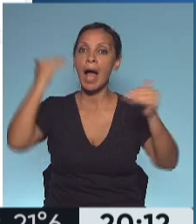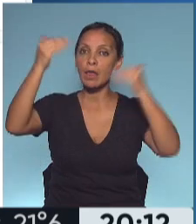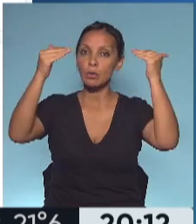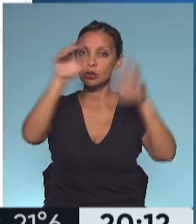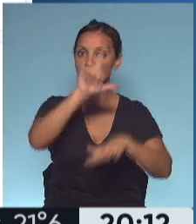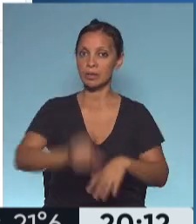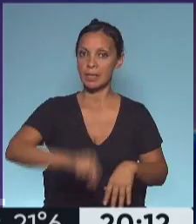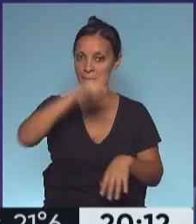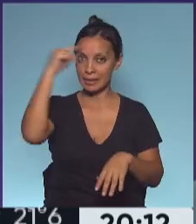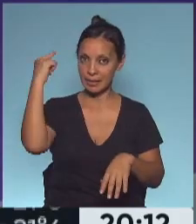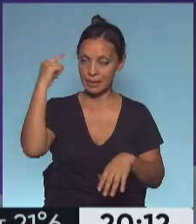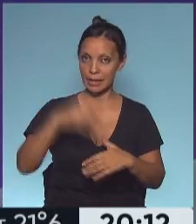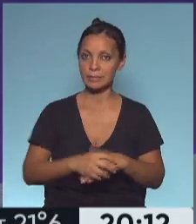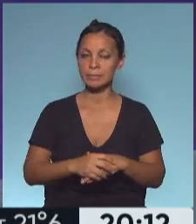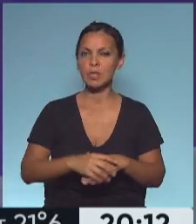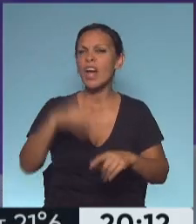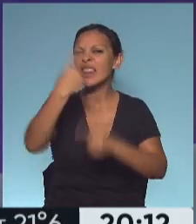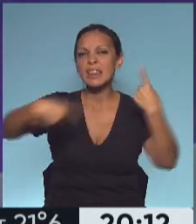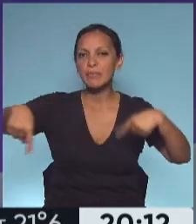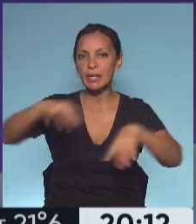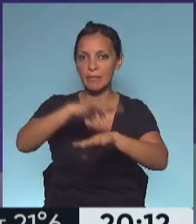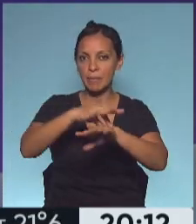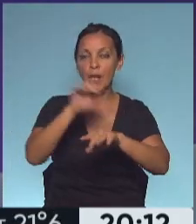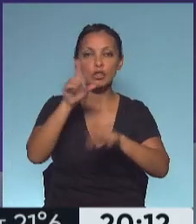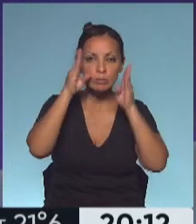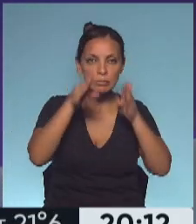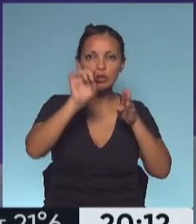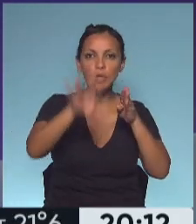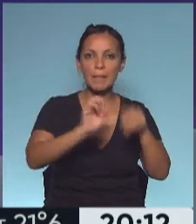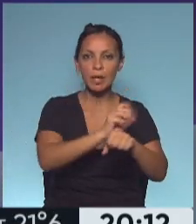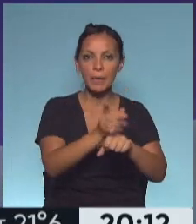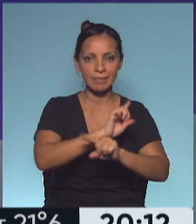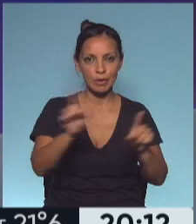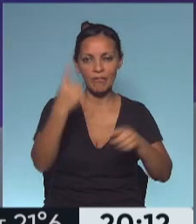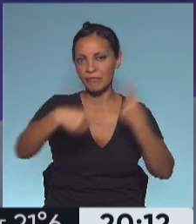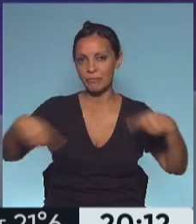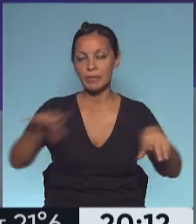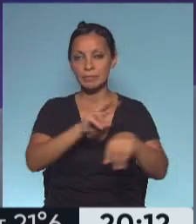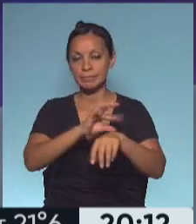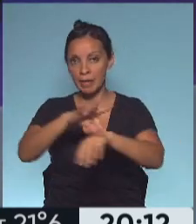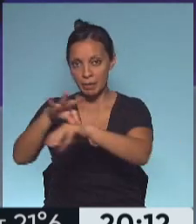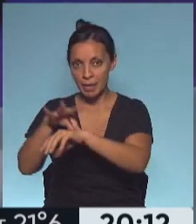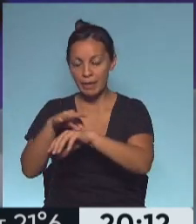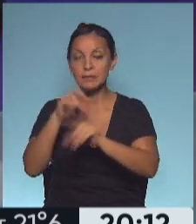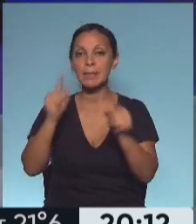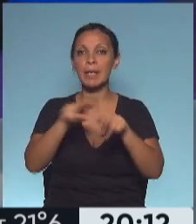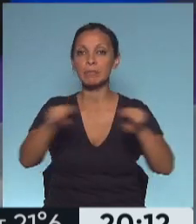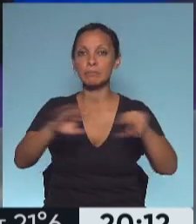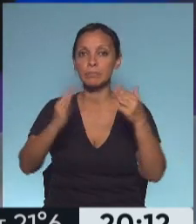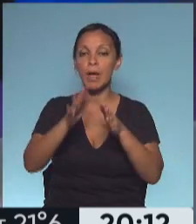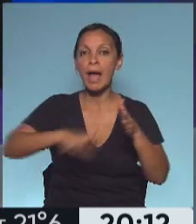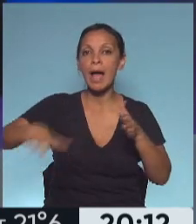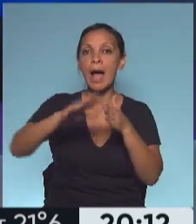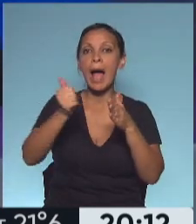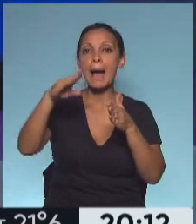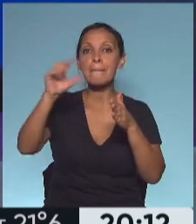nacional, pero para todas las patologías. Cuando hablamos de esto no hablamos solamente de COVID-19. Y la ocupación de camas UTI para adultos, pero en el AMBA, es